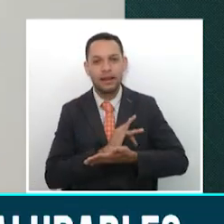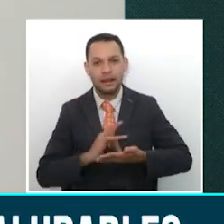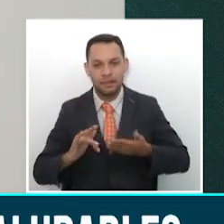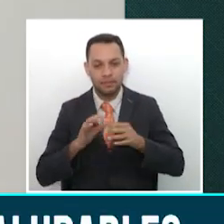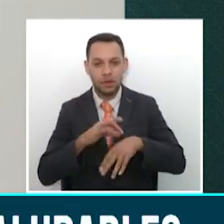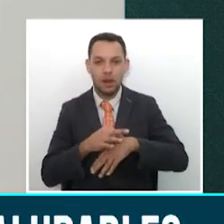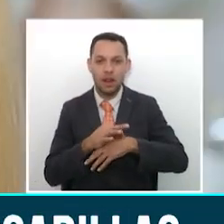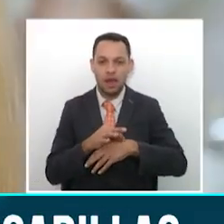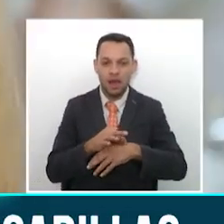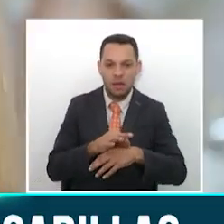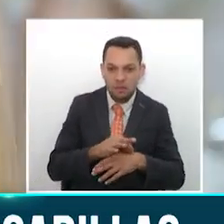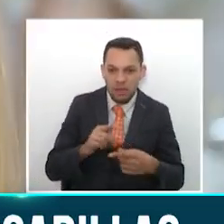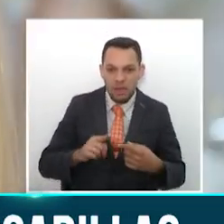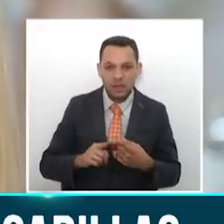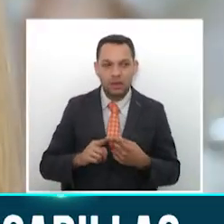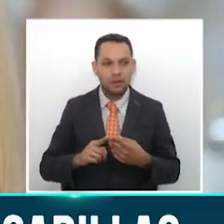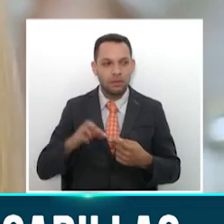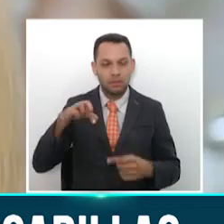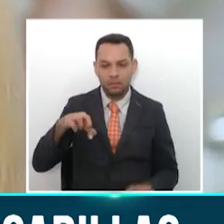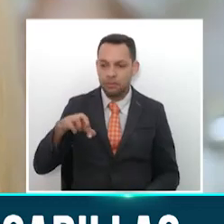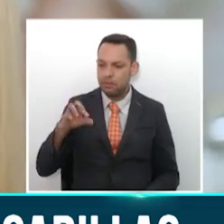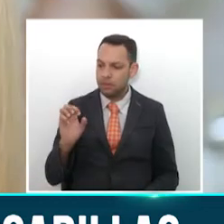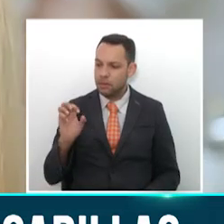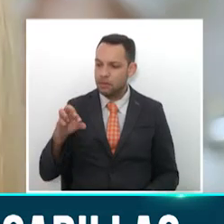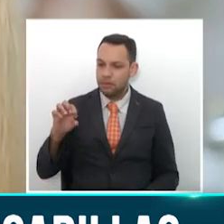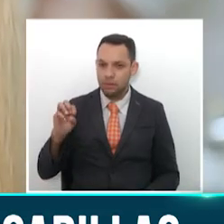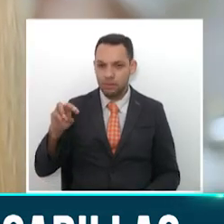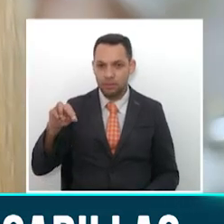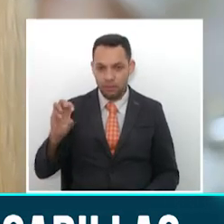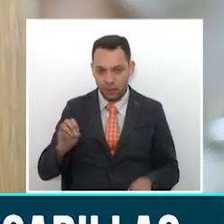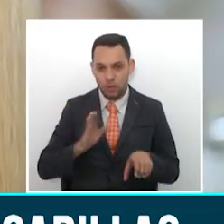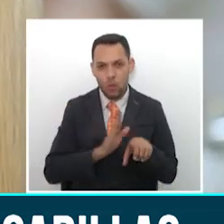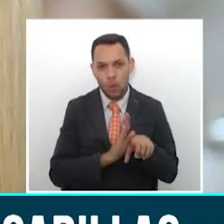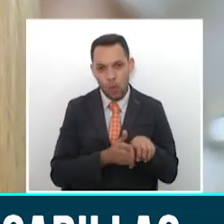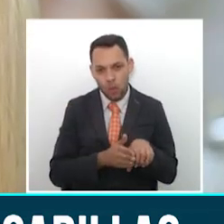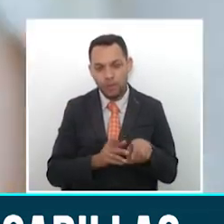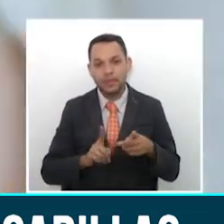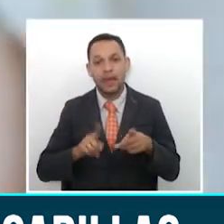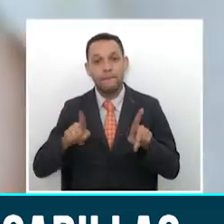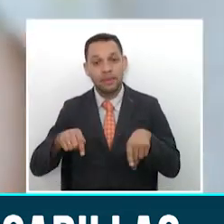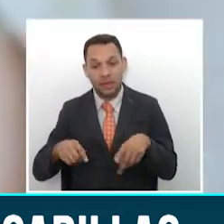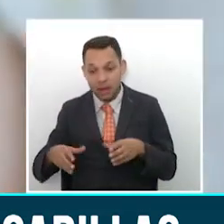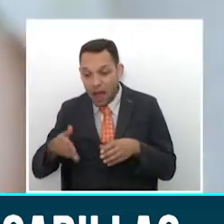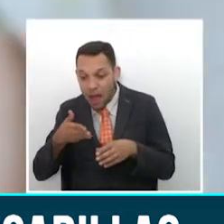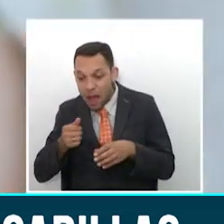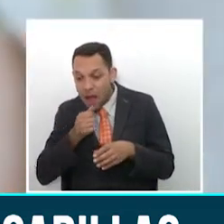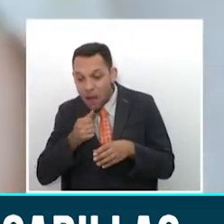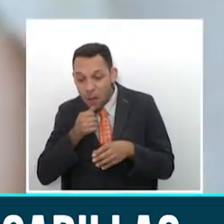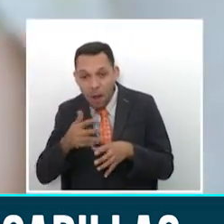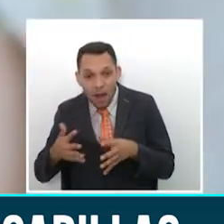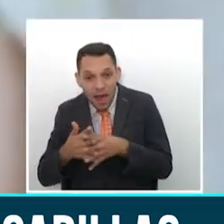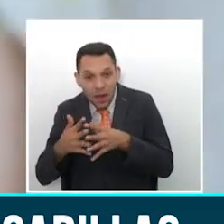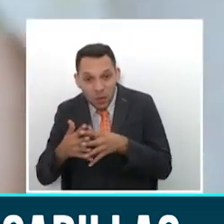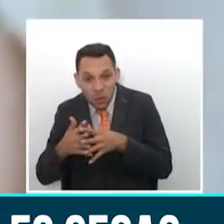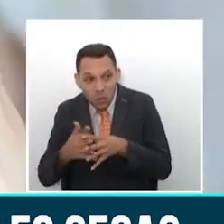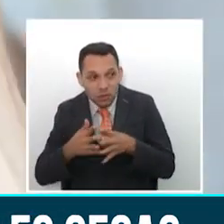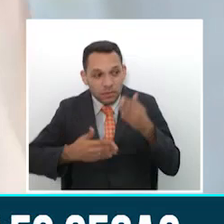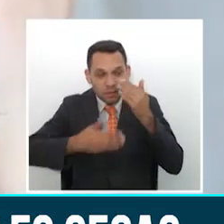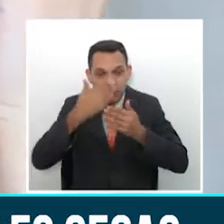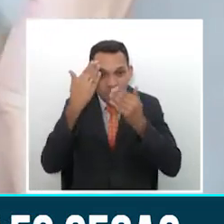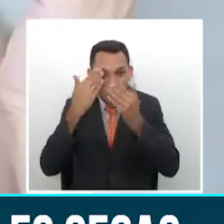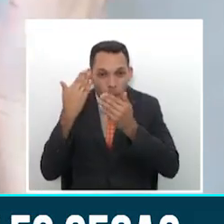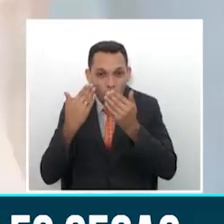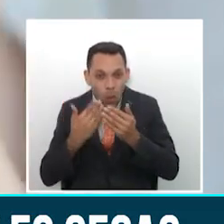aplicar mascarillas de pepino, podemos aplicar mascarillas también de arroz. Y si ya son pieles acnéicas